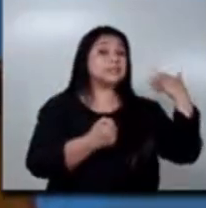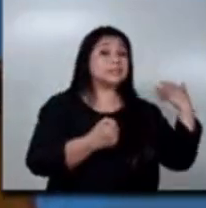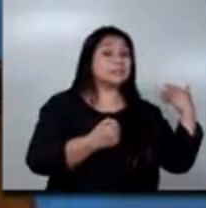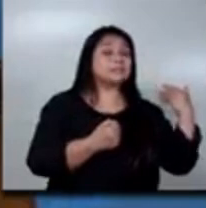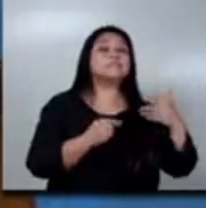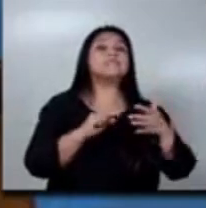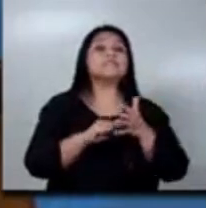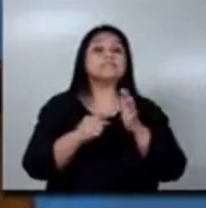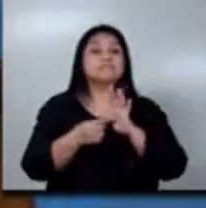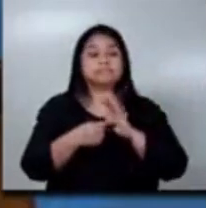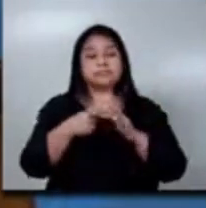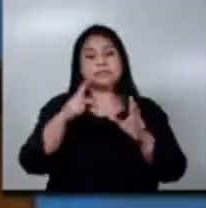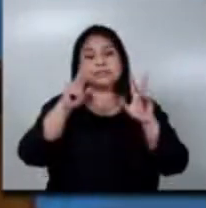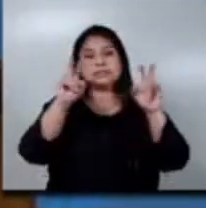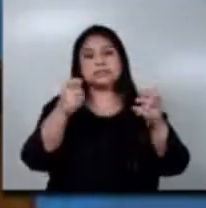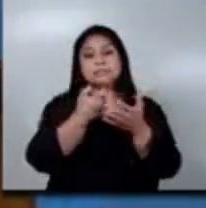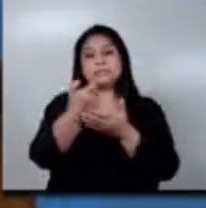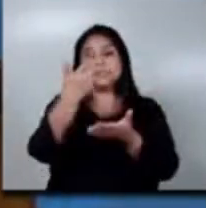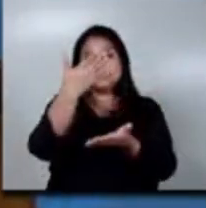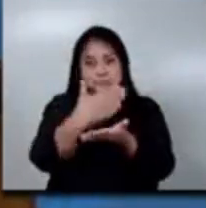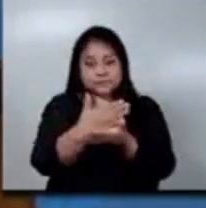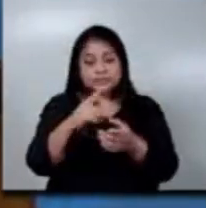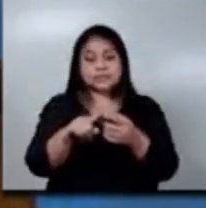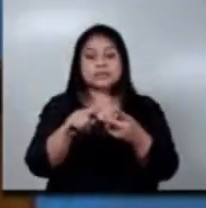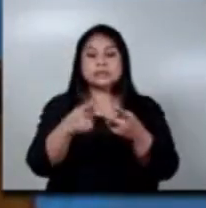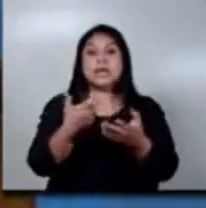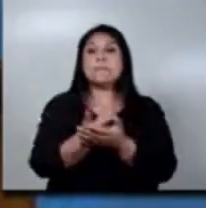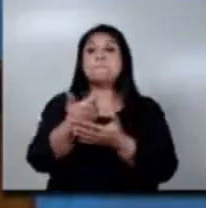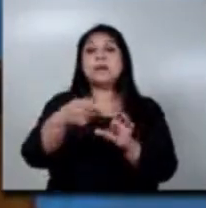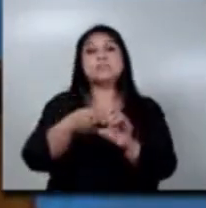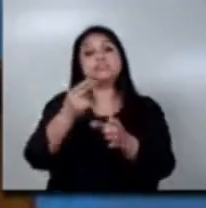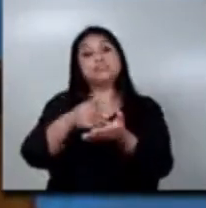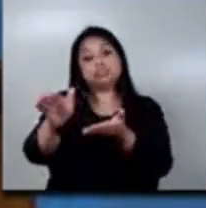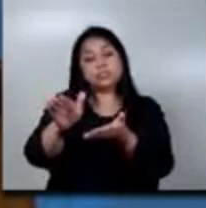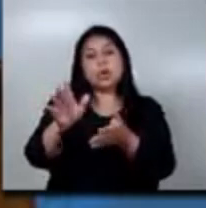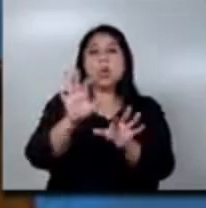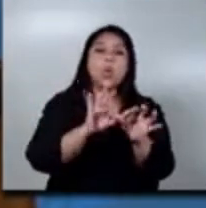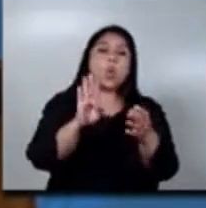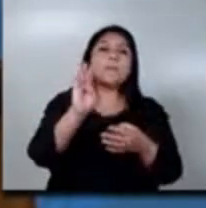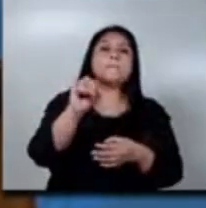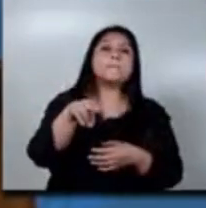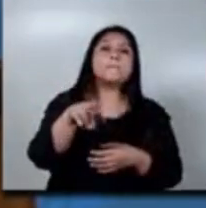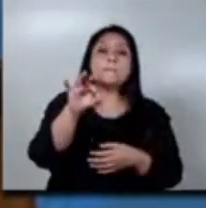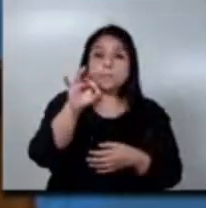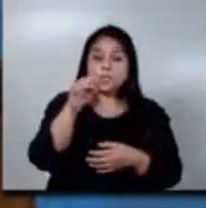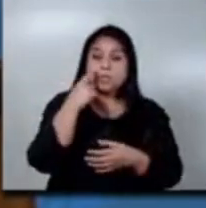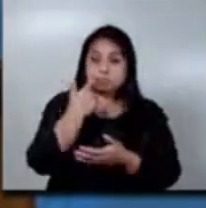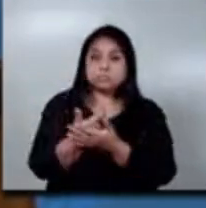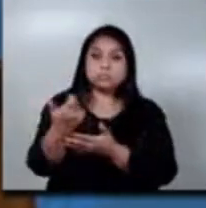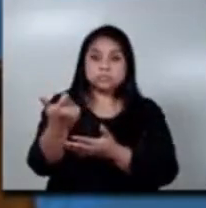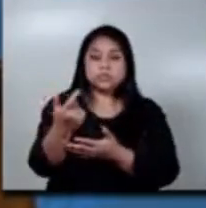concepto de salarios, concepto de bonificaciones, así como un listado de todos